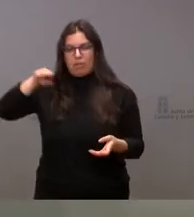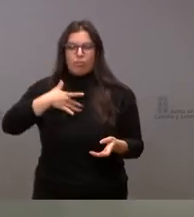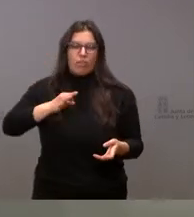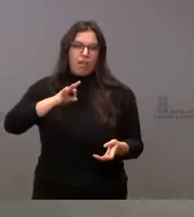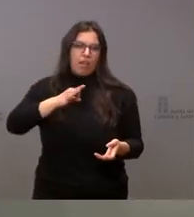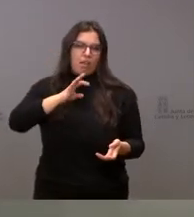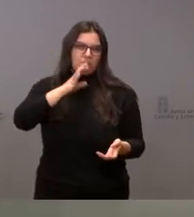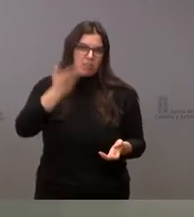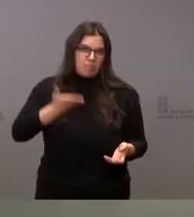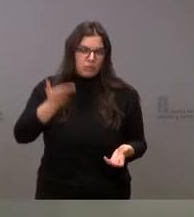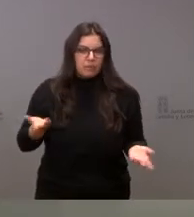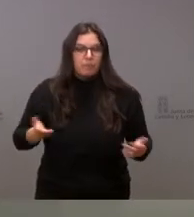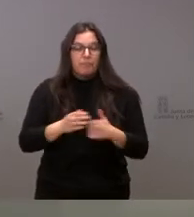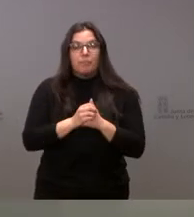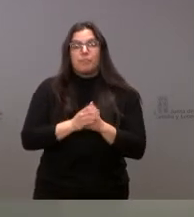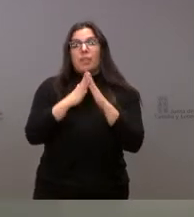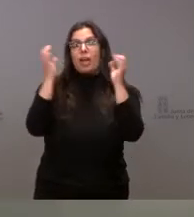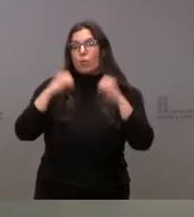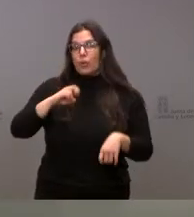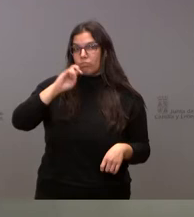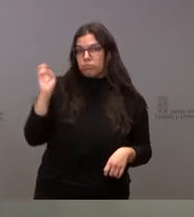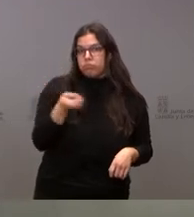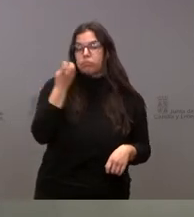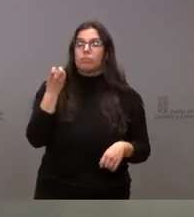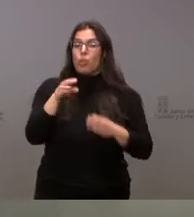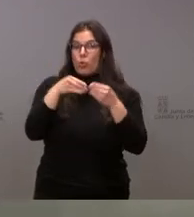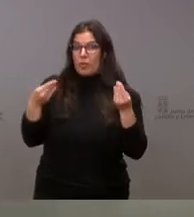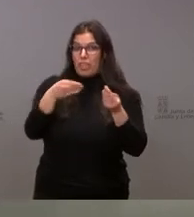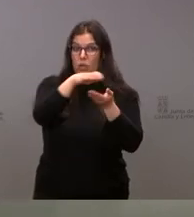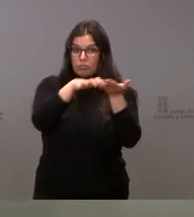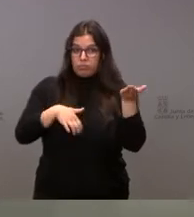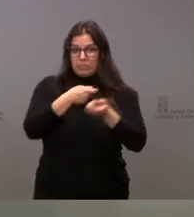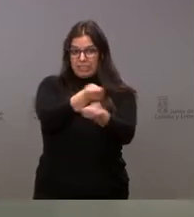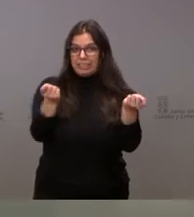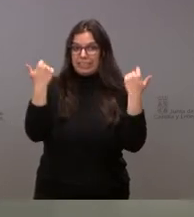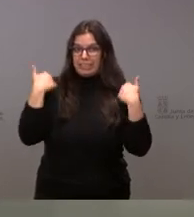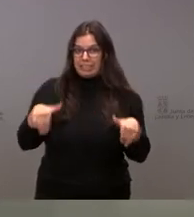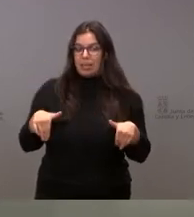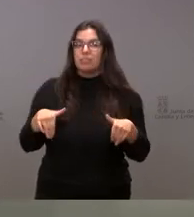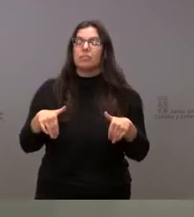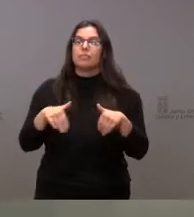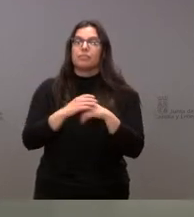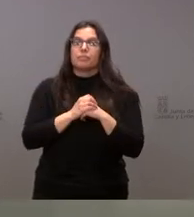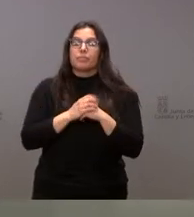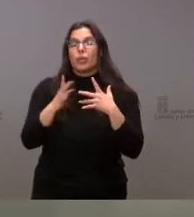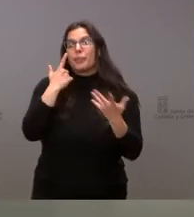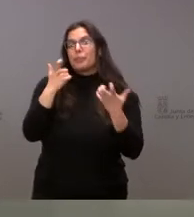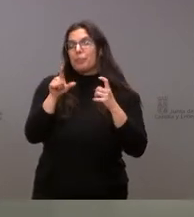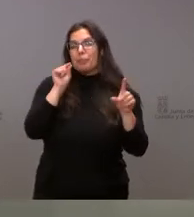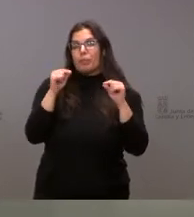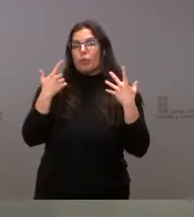de su interés. Entre los acuerdos que han tomado lo tienen ustedes en la documentación que les ha sido entregada y quizá destacar